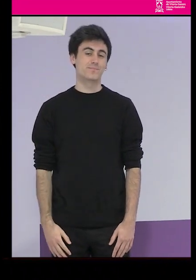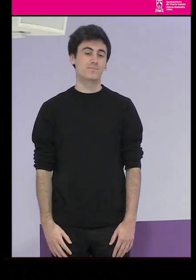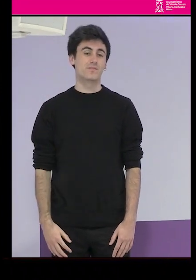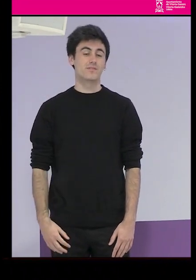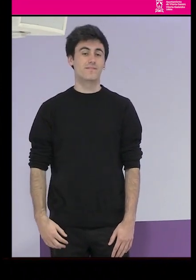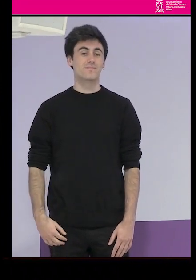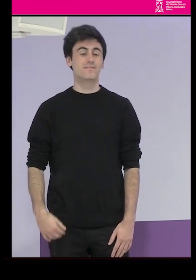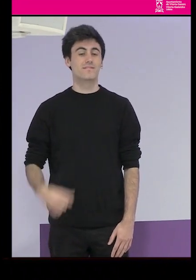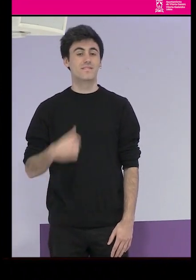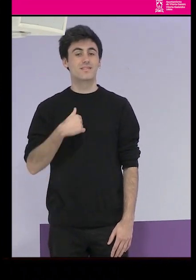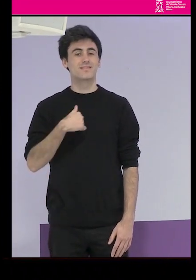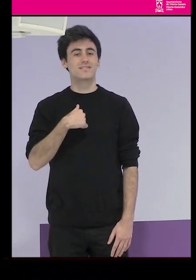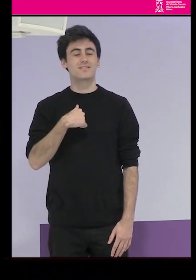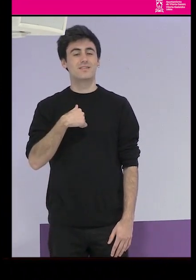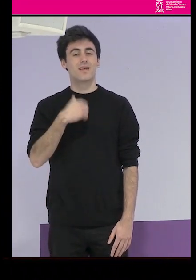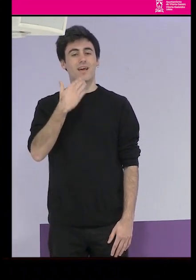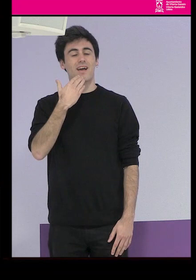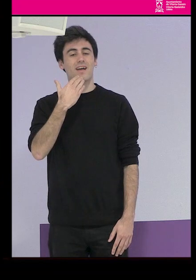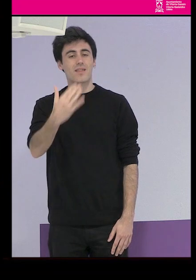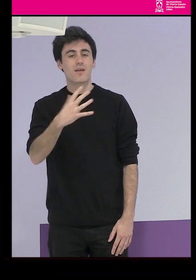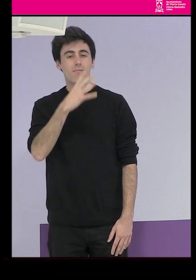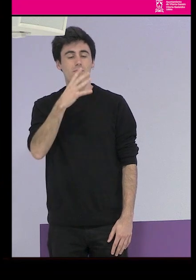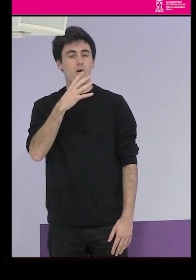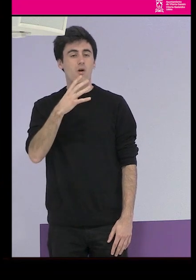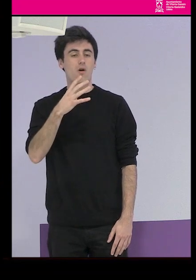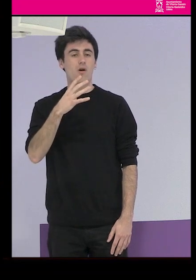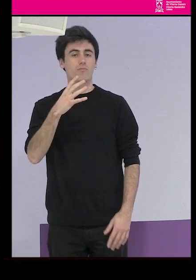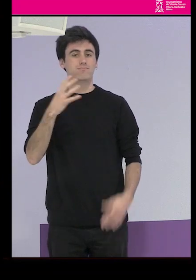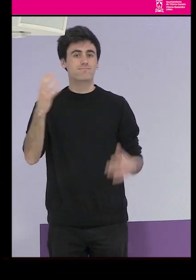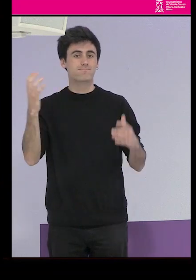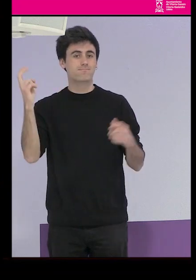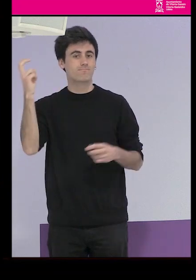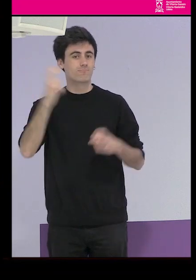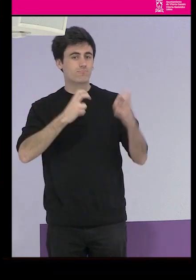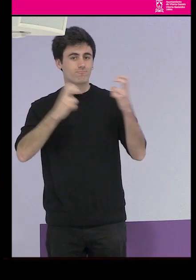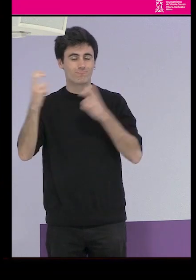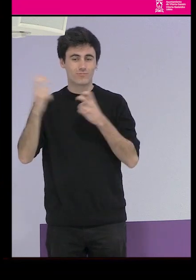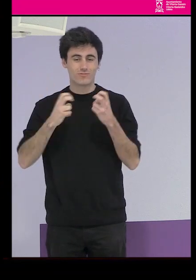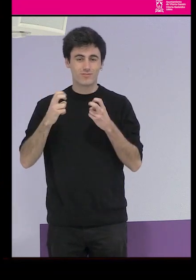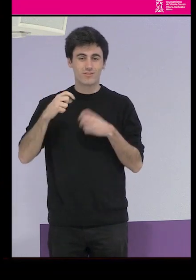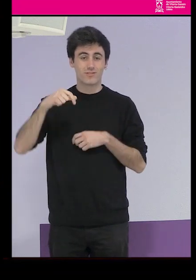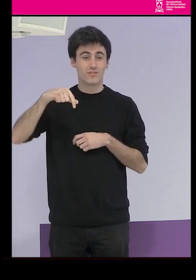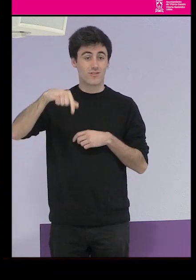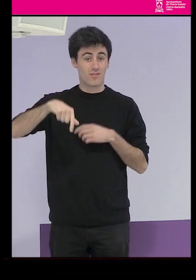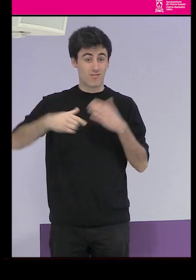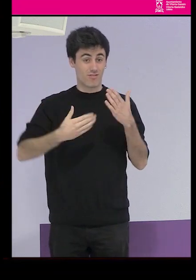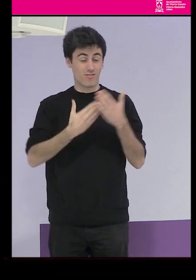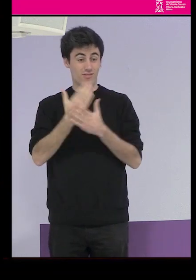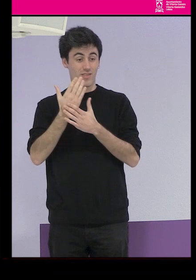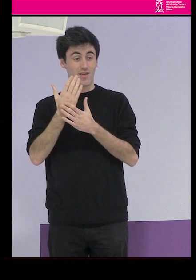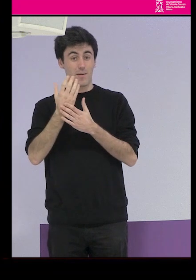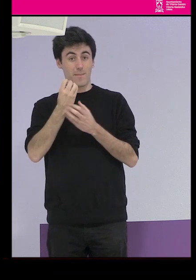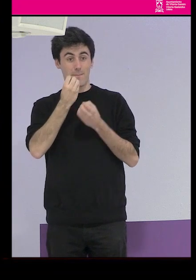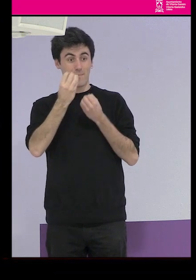eskerrikasko gurekin egoteagatik. En este día primaveral